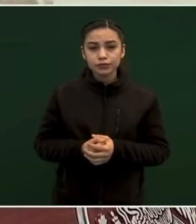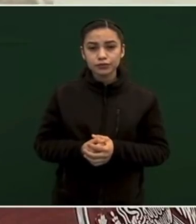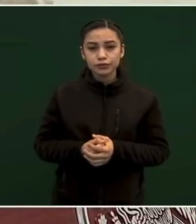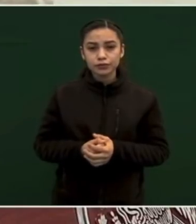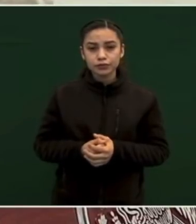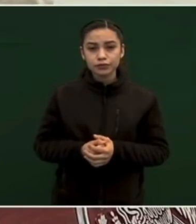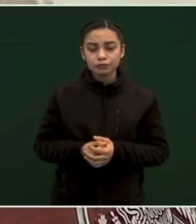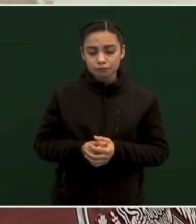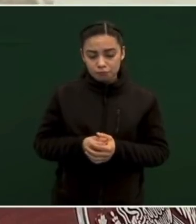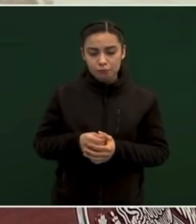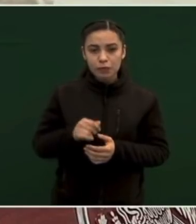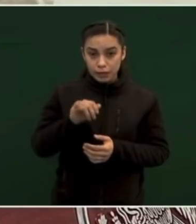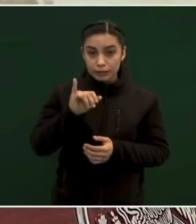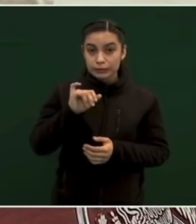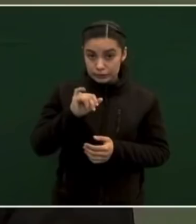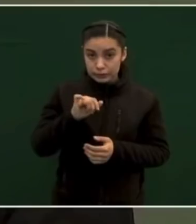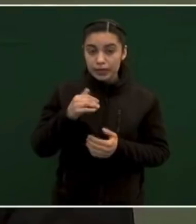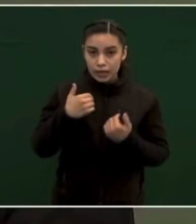Claro que sí.